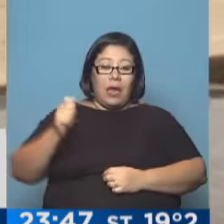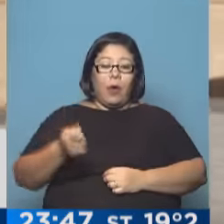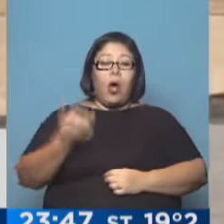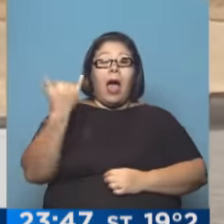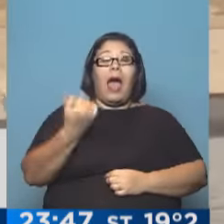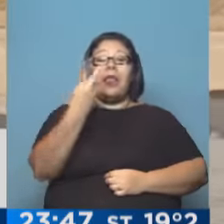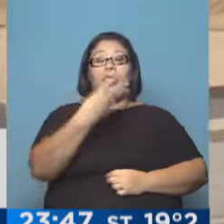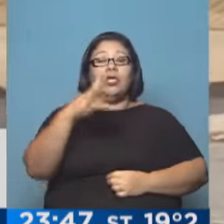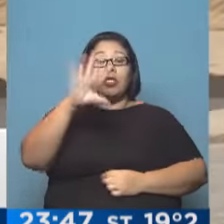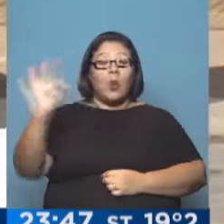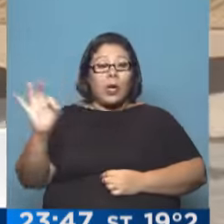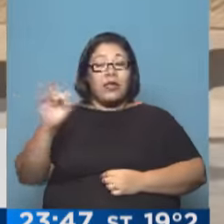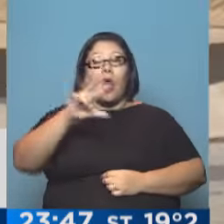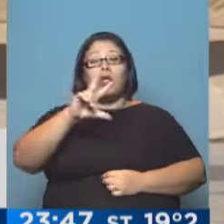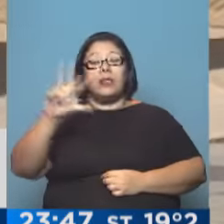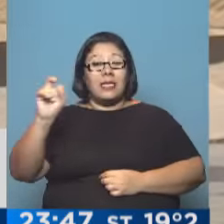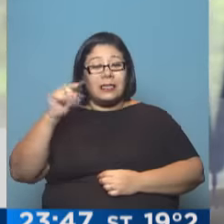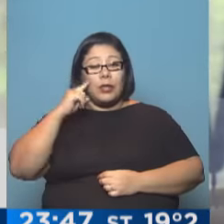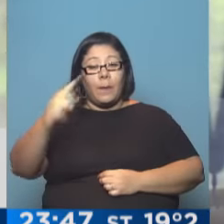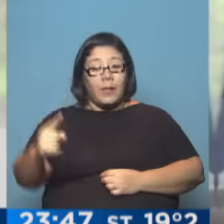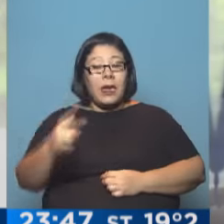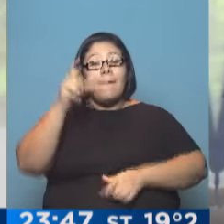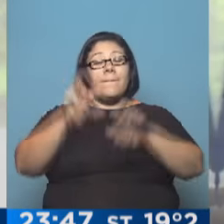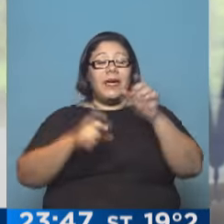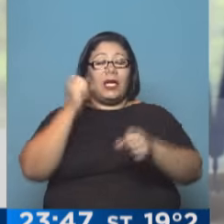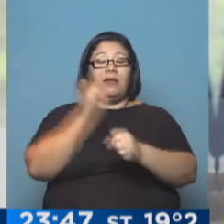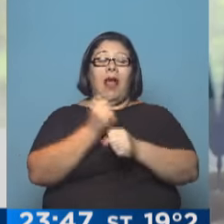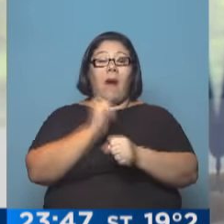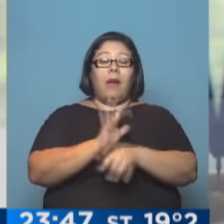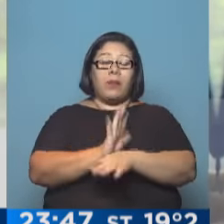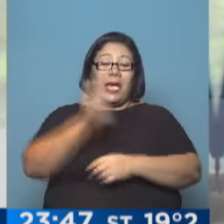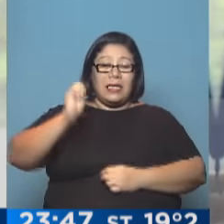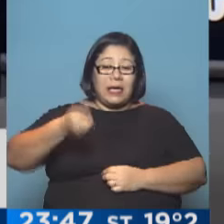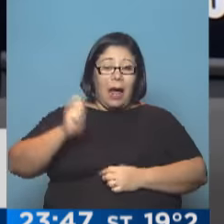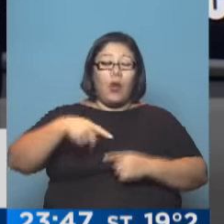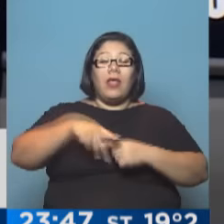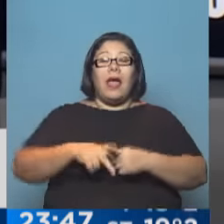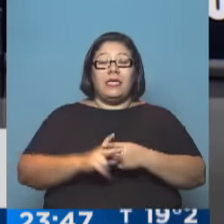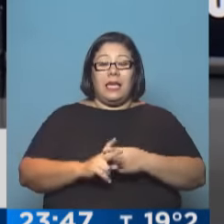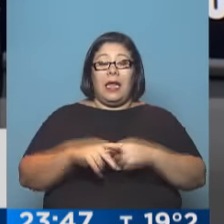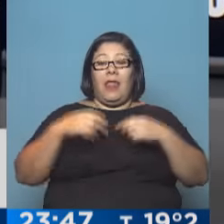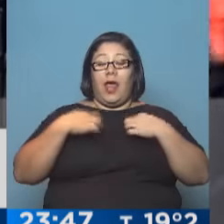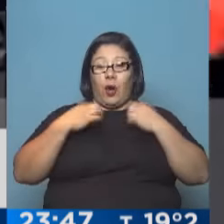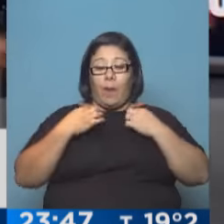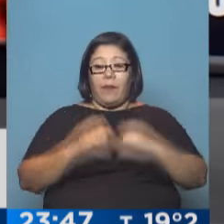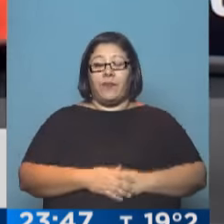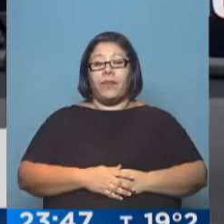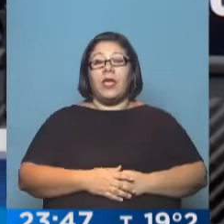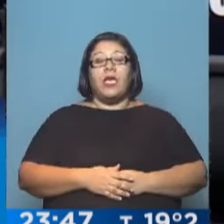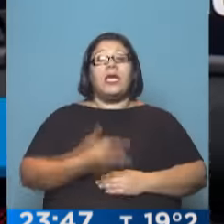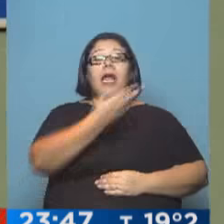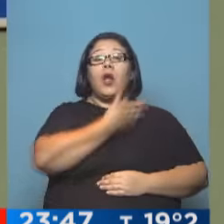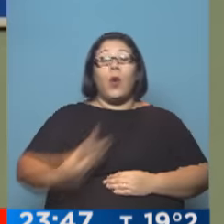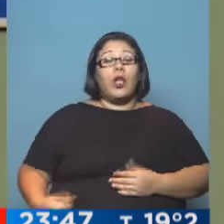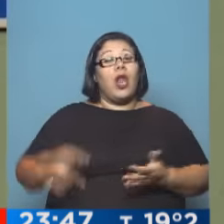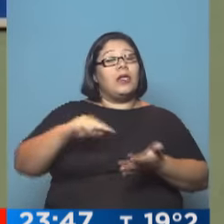personas explotadas en talleres clandestinos y criticó la ineficiencia de los responsables de la inspección laboral del gobierno porteño.